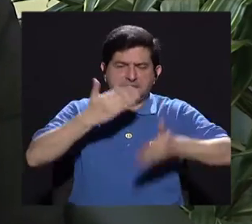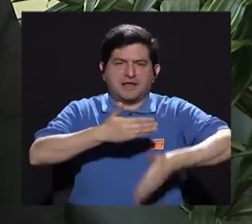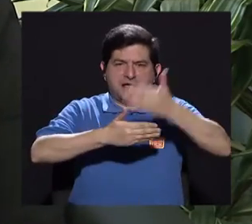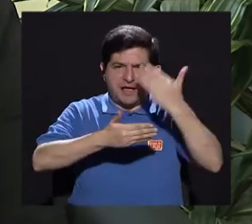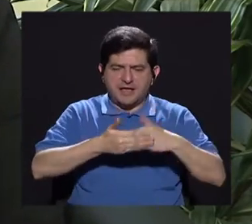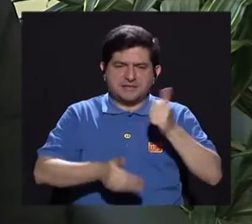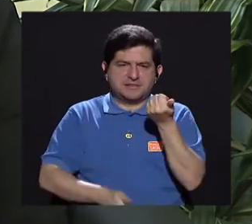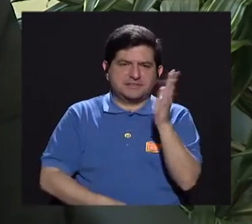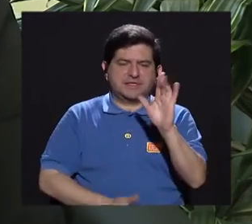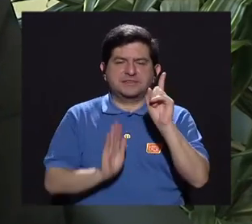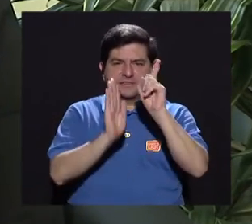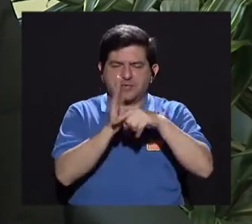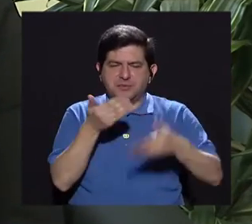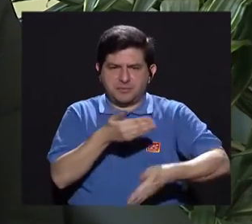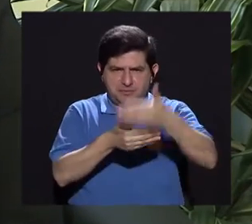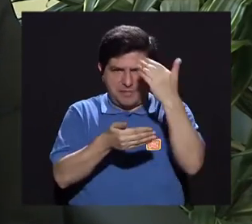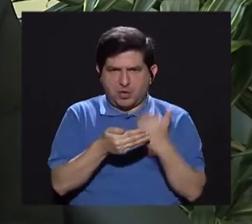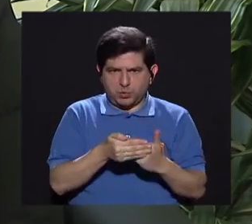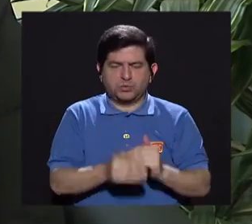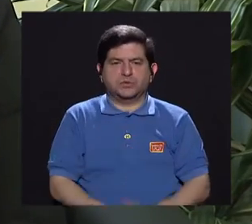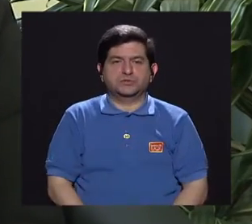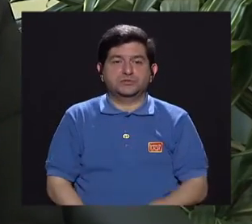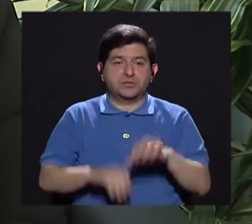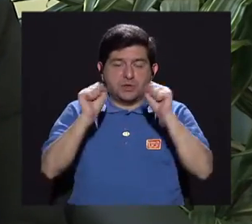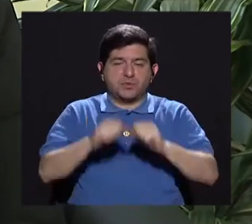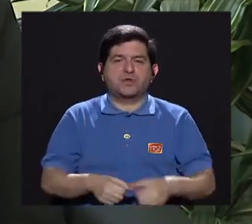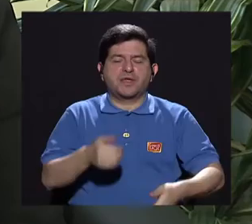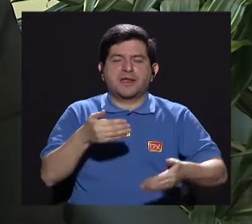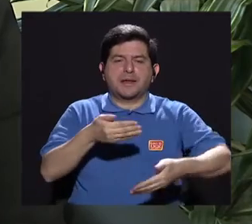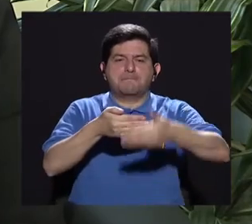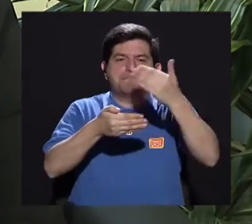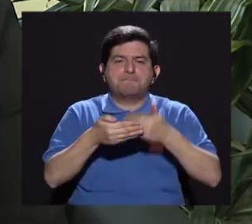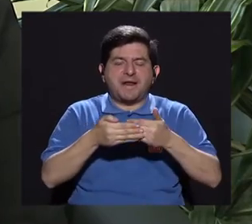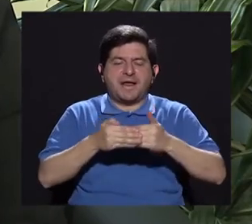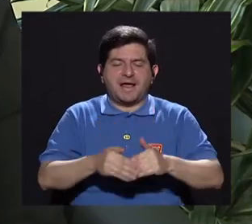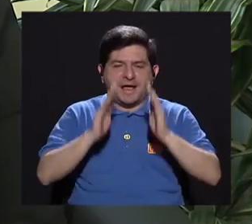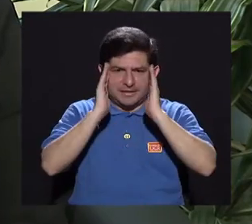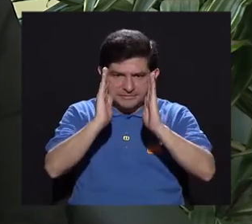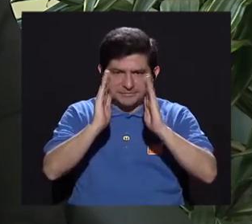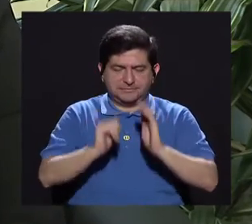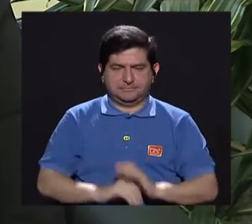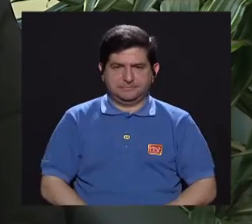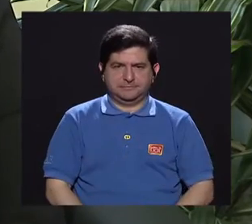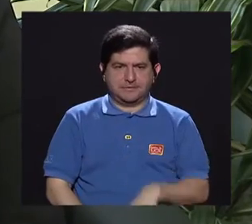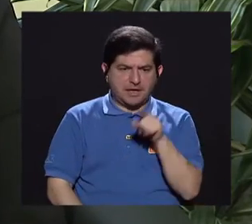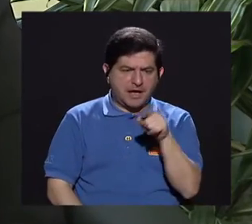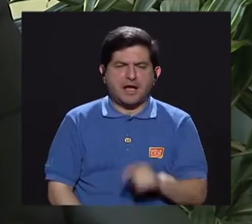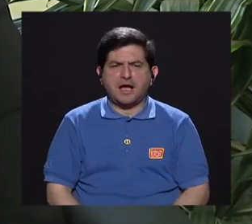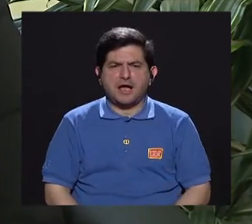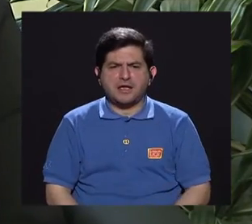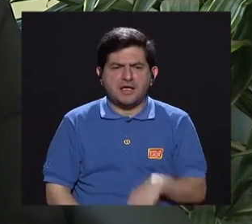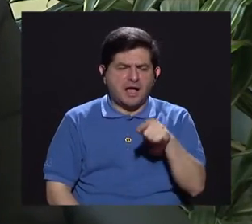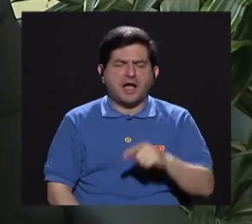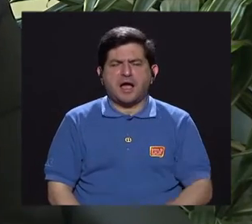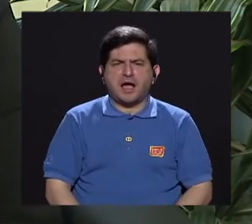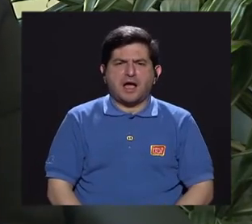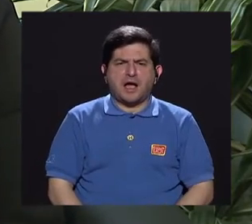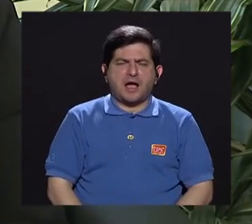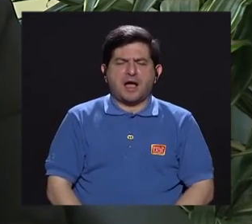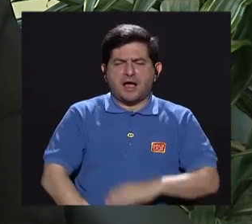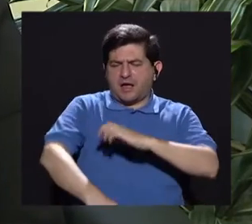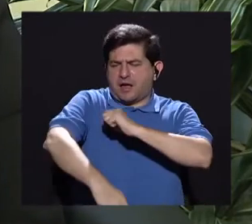estar antes, 15 minutos antes. ¿Por qué? Porque para que les hagan la pre-consulta. En la pre-consulta le hacen lo que son los signos